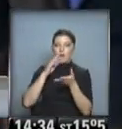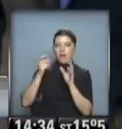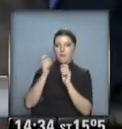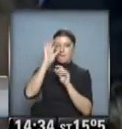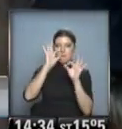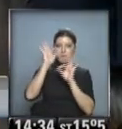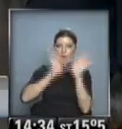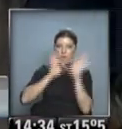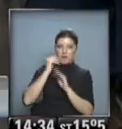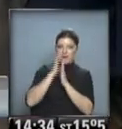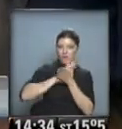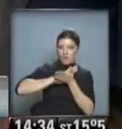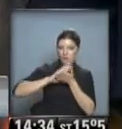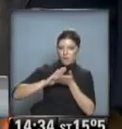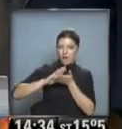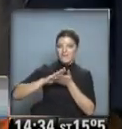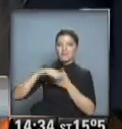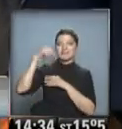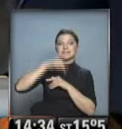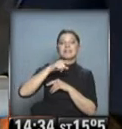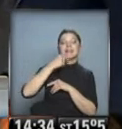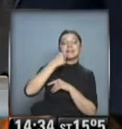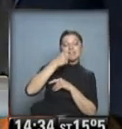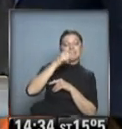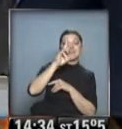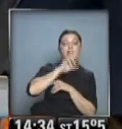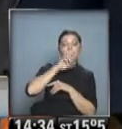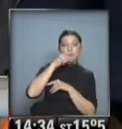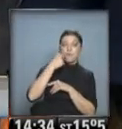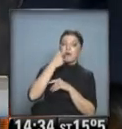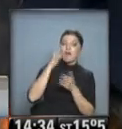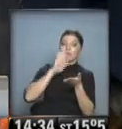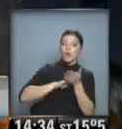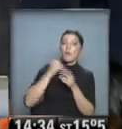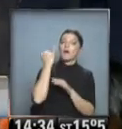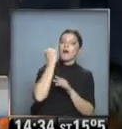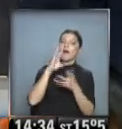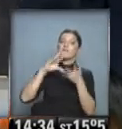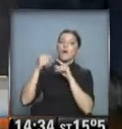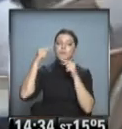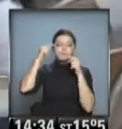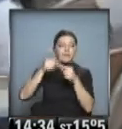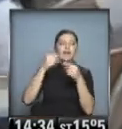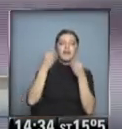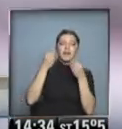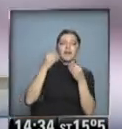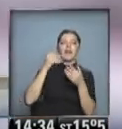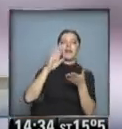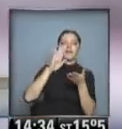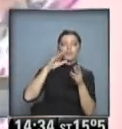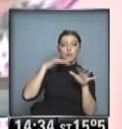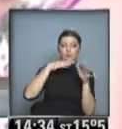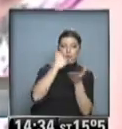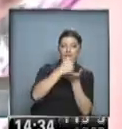para buscar, según las palabras de la exmandataria, responder a las demandas sociales en áreas como la salud y la